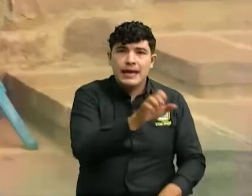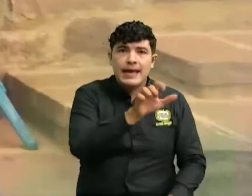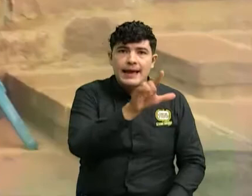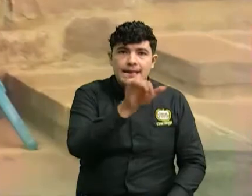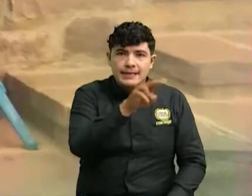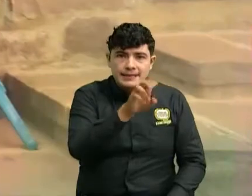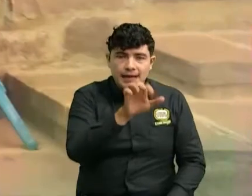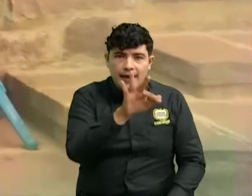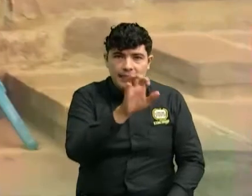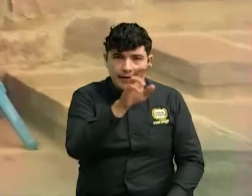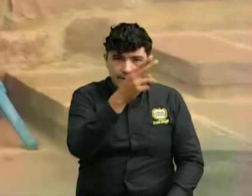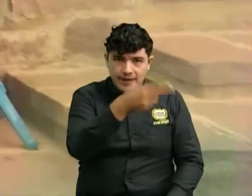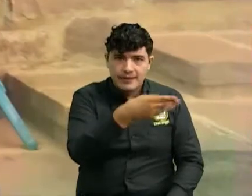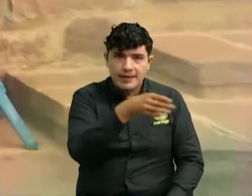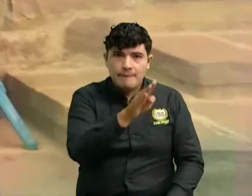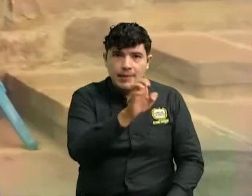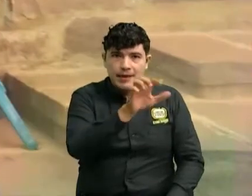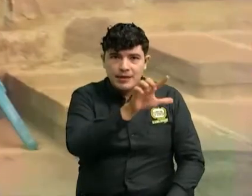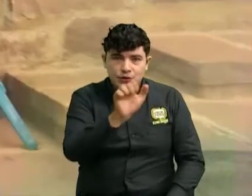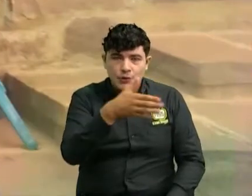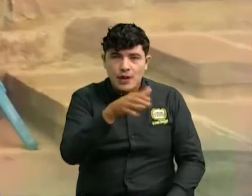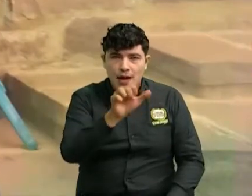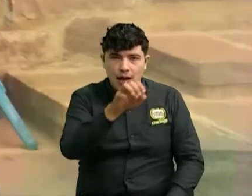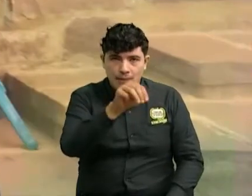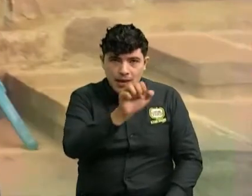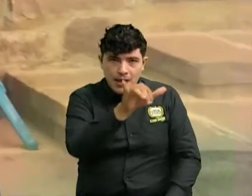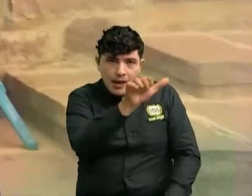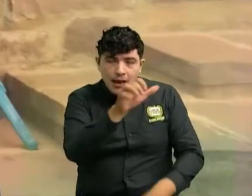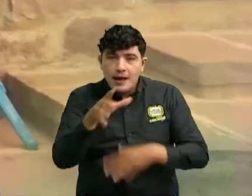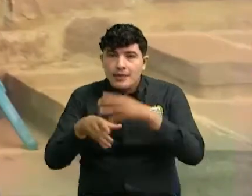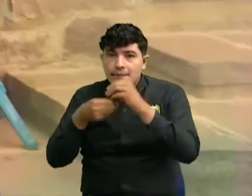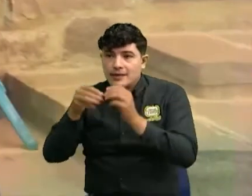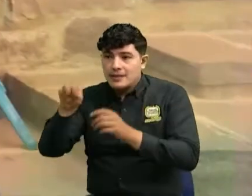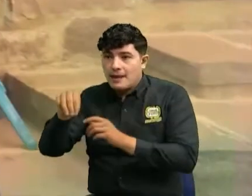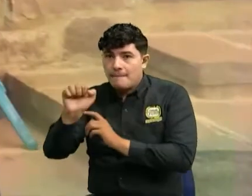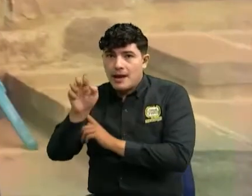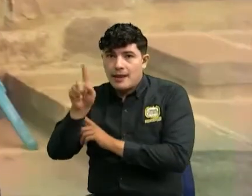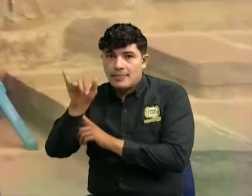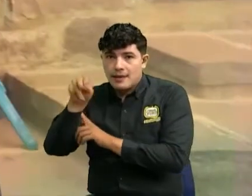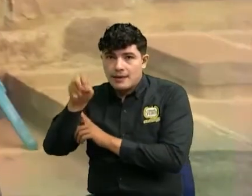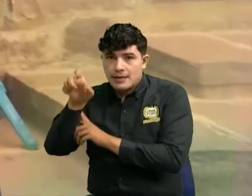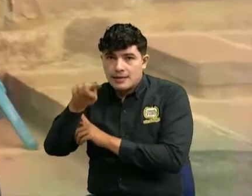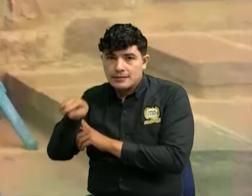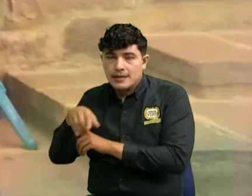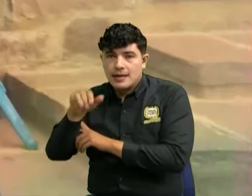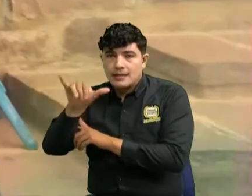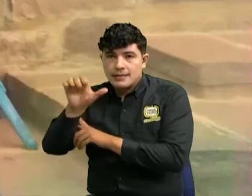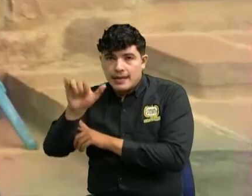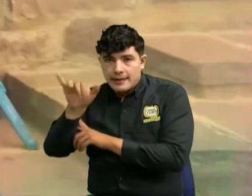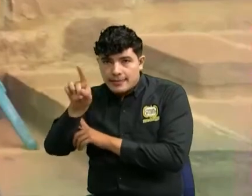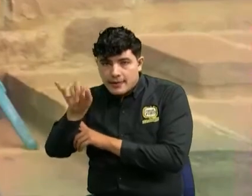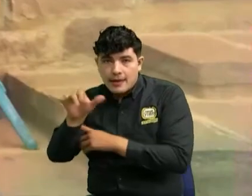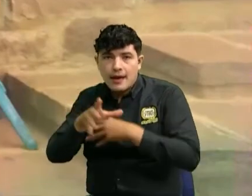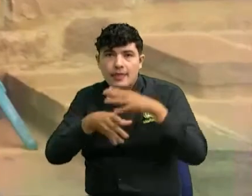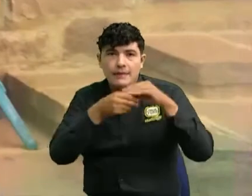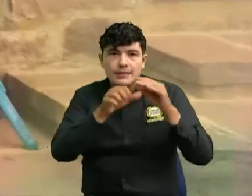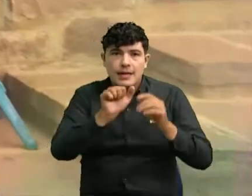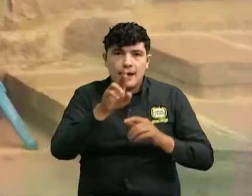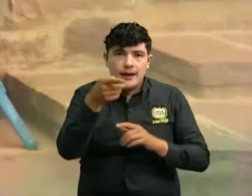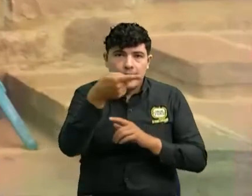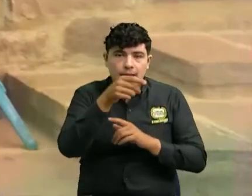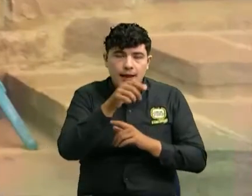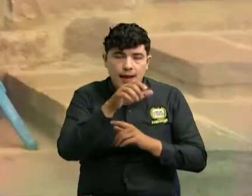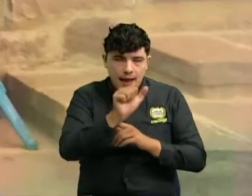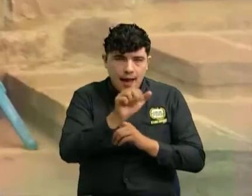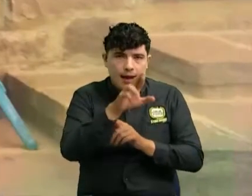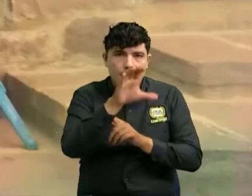también nos ve desde bucaramanga tenemos a Martínez Yeidy y tenemos a Arcángel Moreno que nos